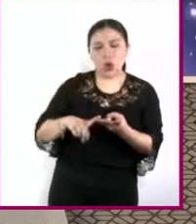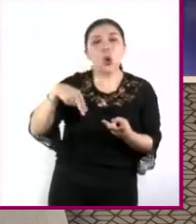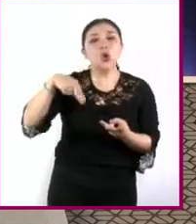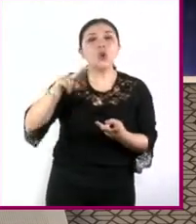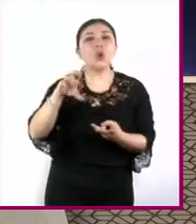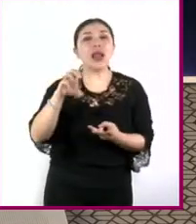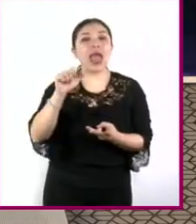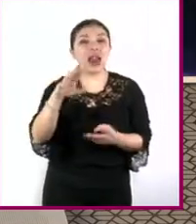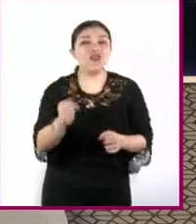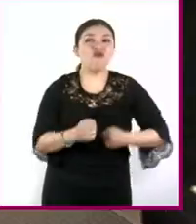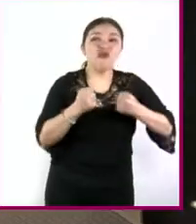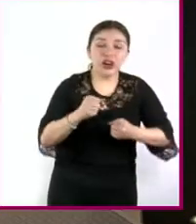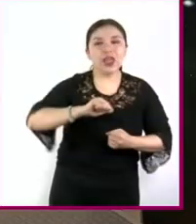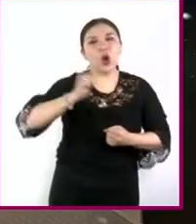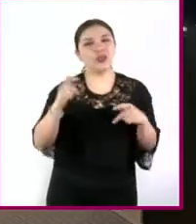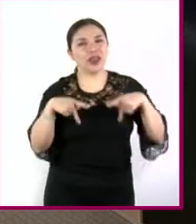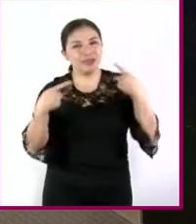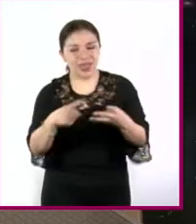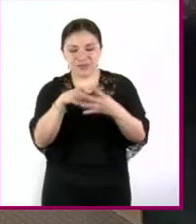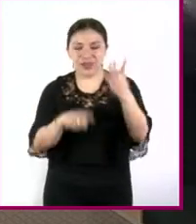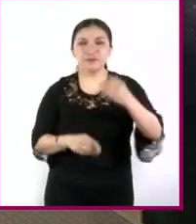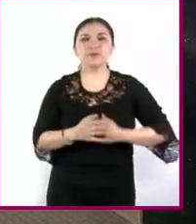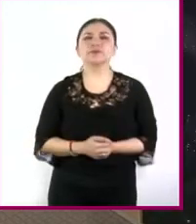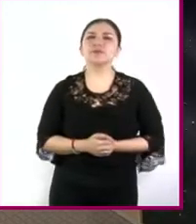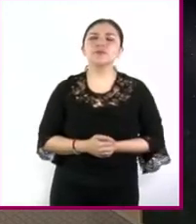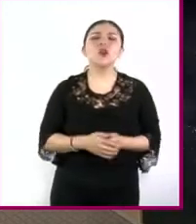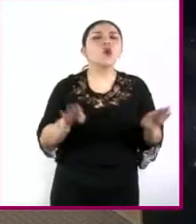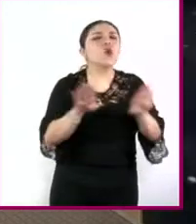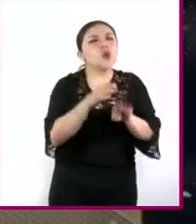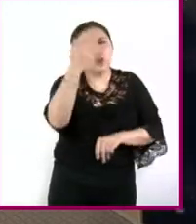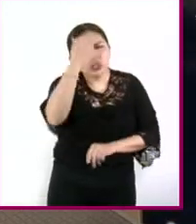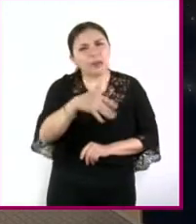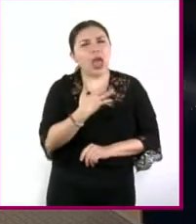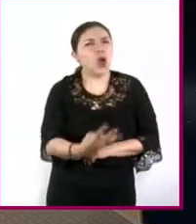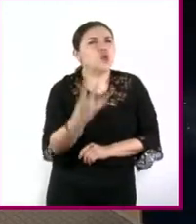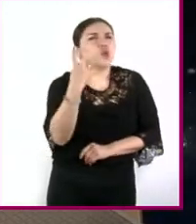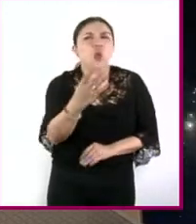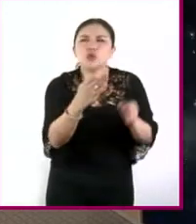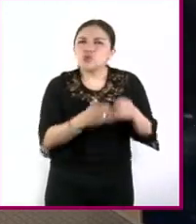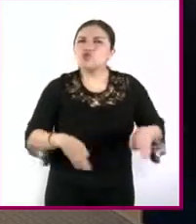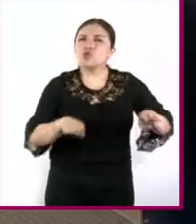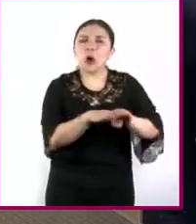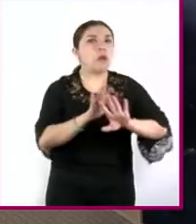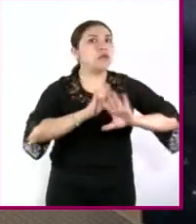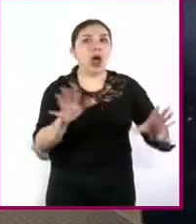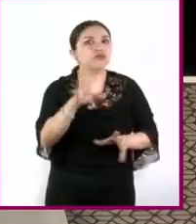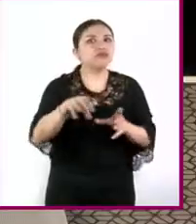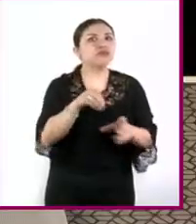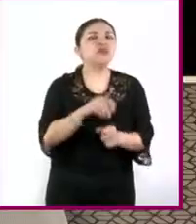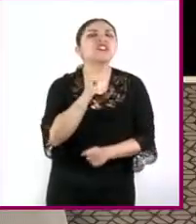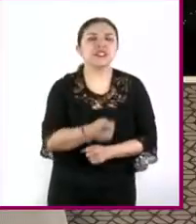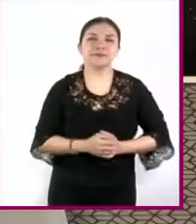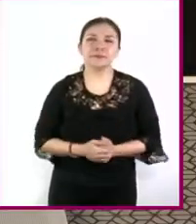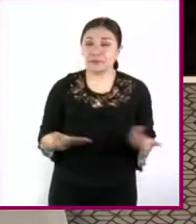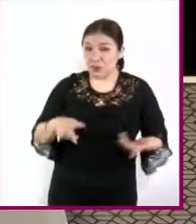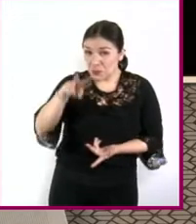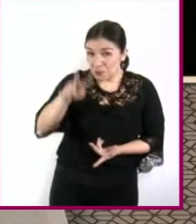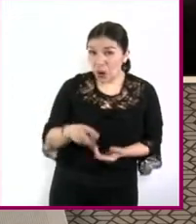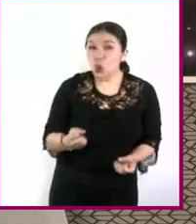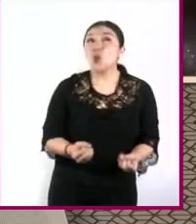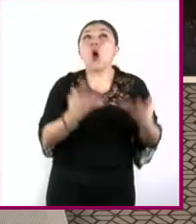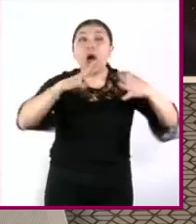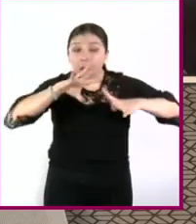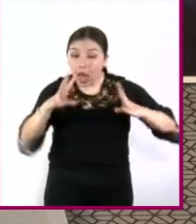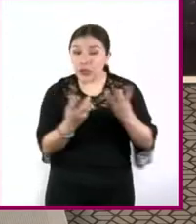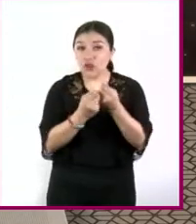y la fuerza nuclear de él cómo sabemos que sólo existen cuatro fuerzas fundamentales realmente el número de fuerzas